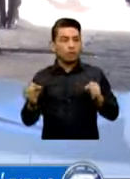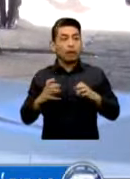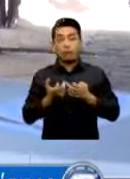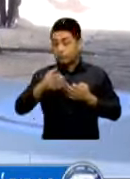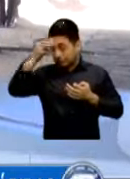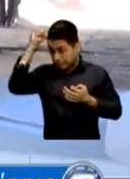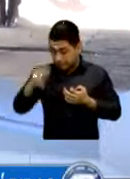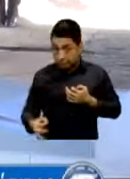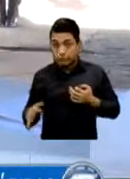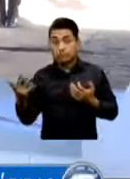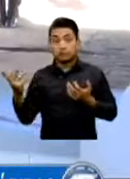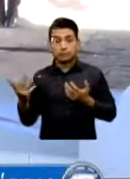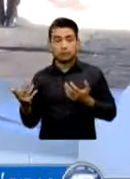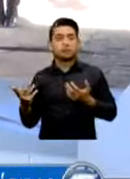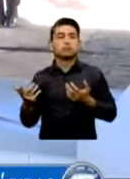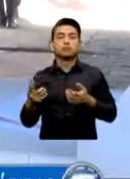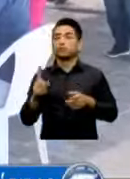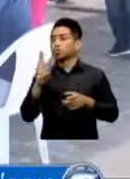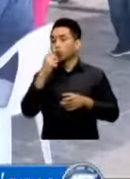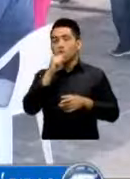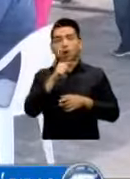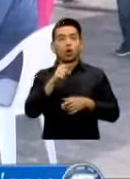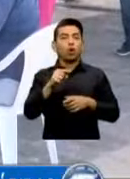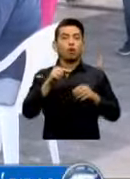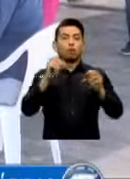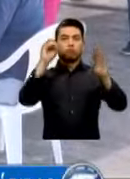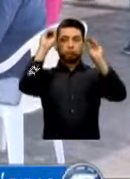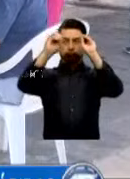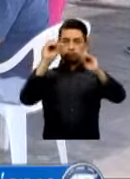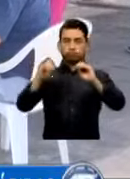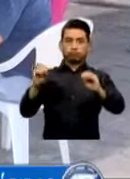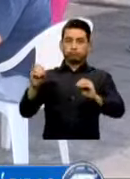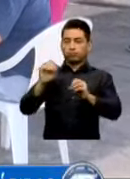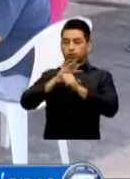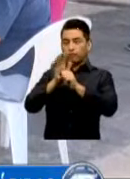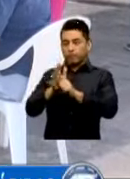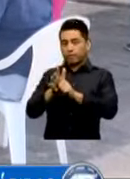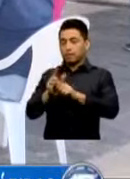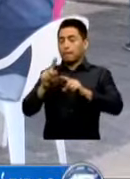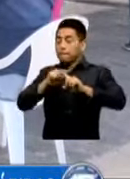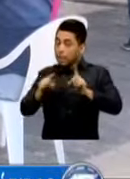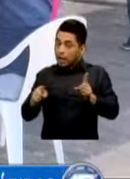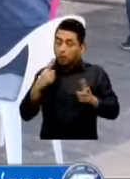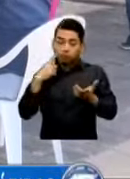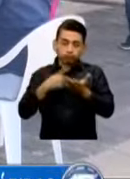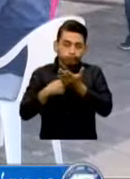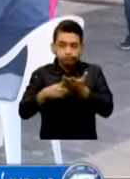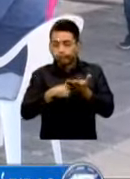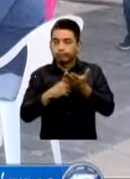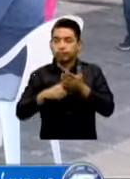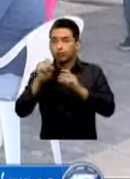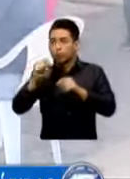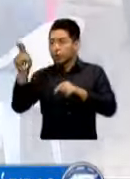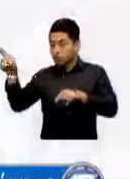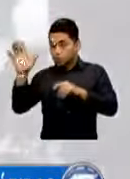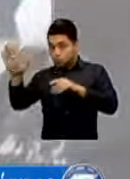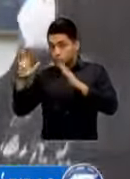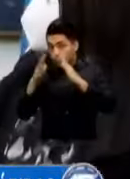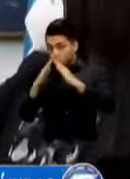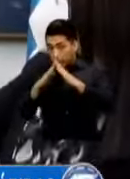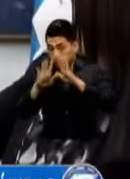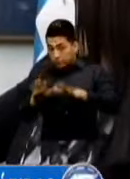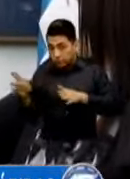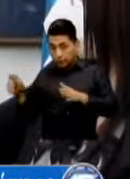manejarán Serán los proporcionados Por el tablero COVID-19 Sin embargo Se plantea Que puedan ser ingresadas A plataformas virtuales